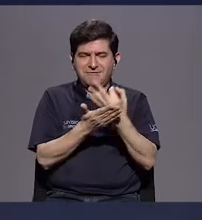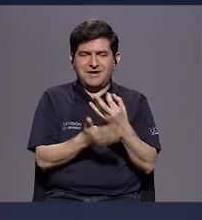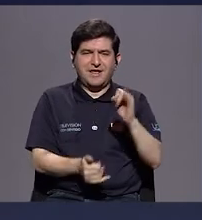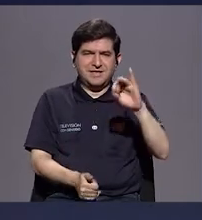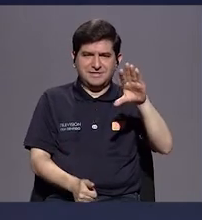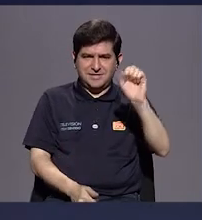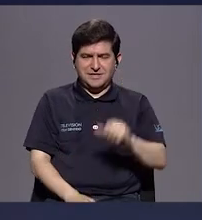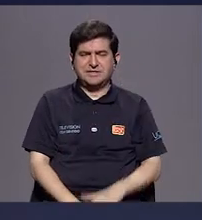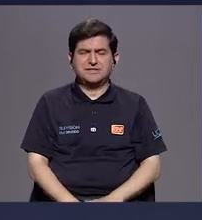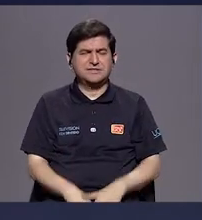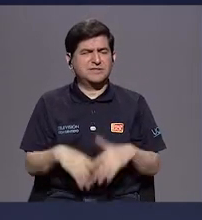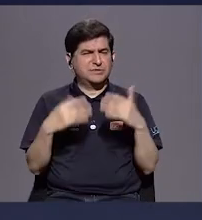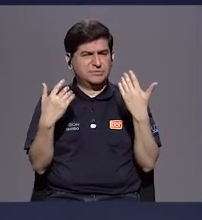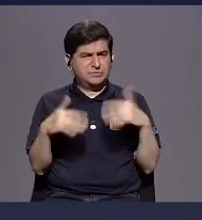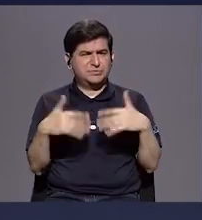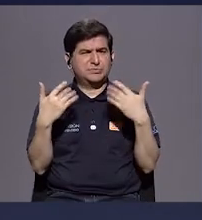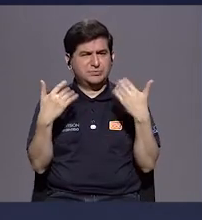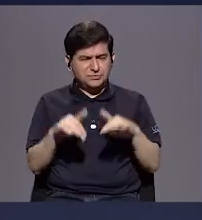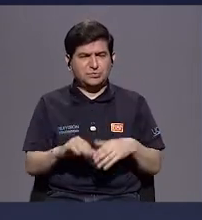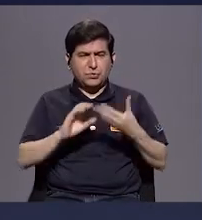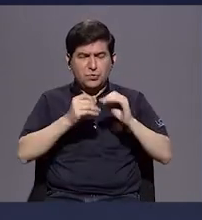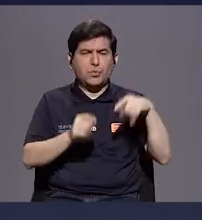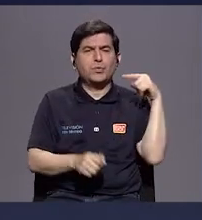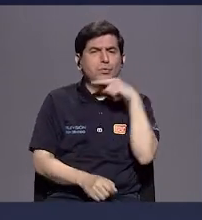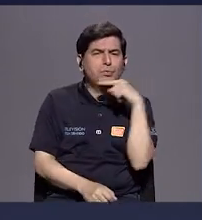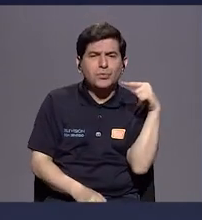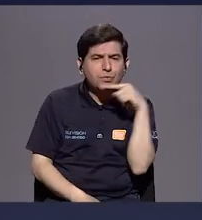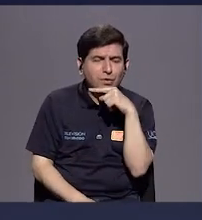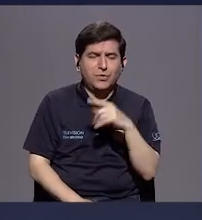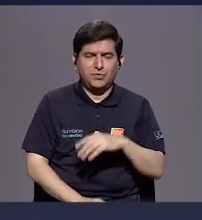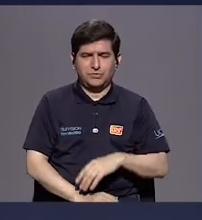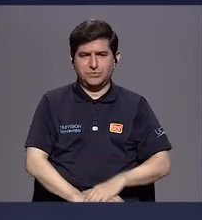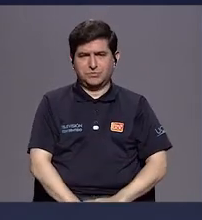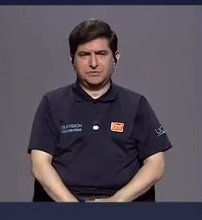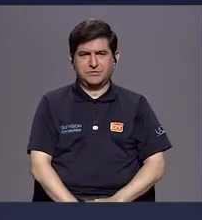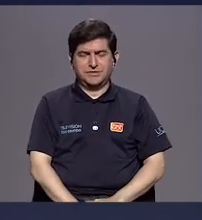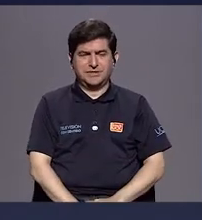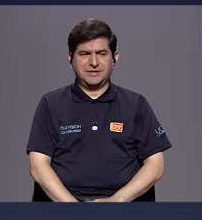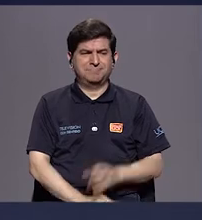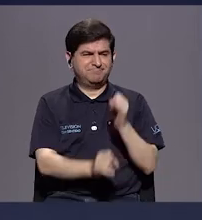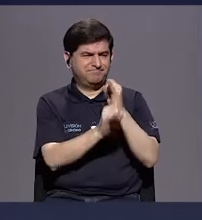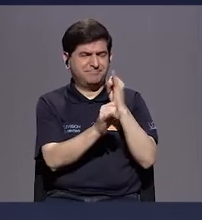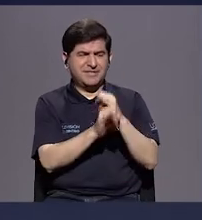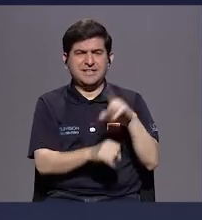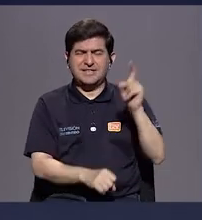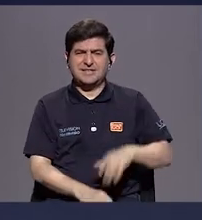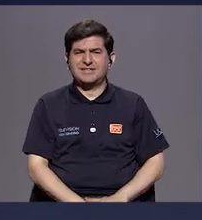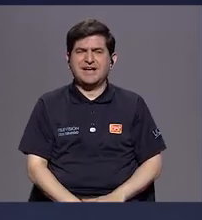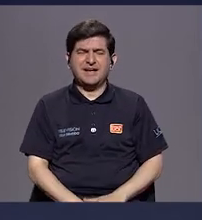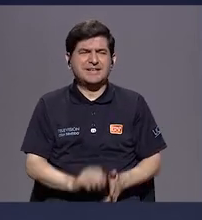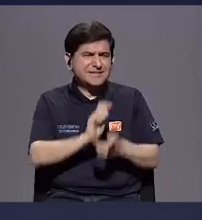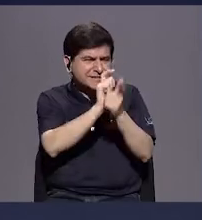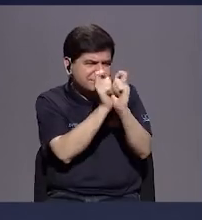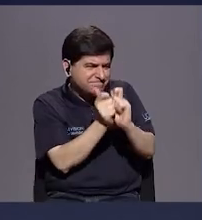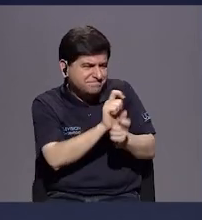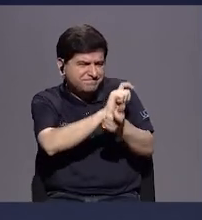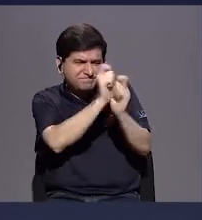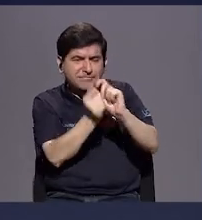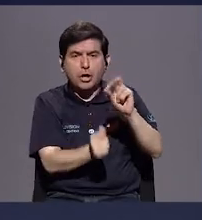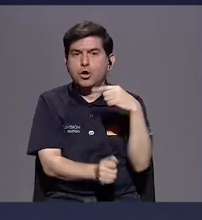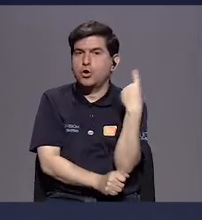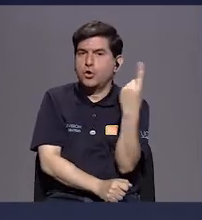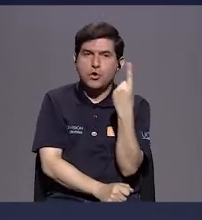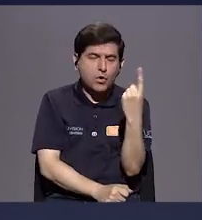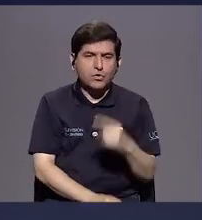por sí vienen bastante en números en rojos. Es una institución que debe haberse ido reinventando, ¿verdad? No solo